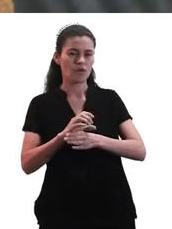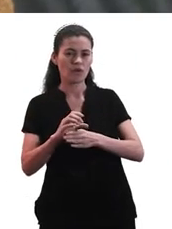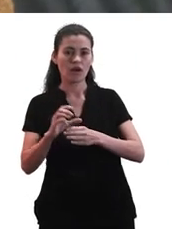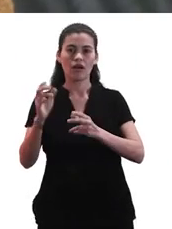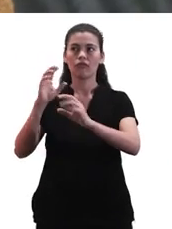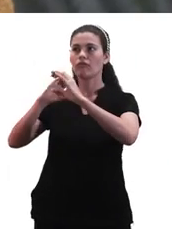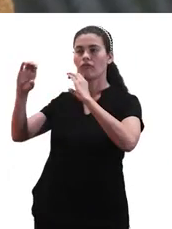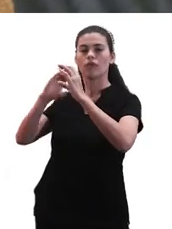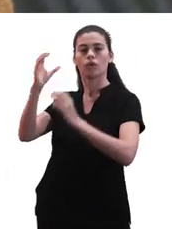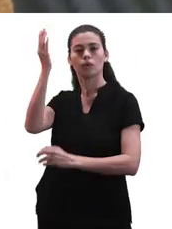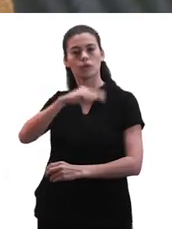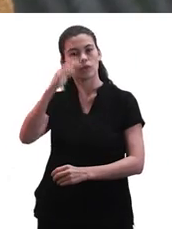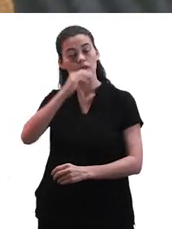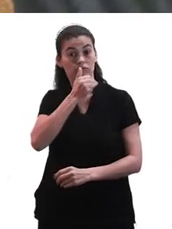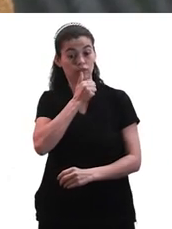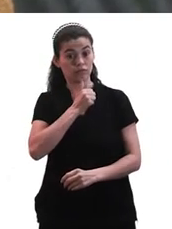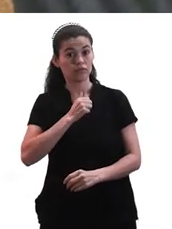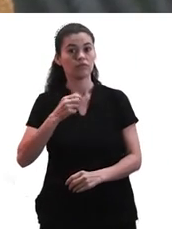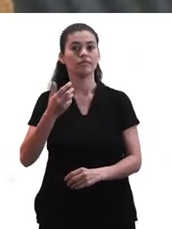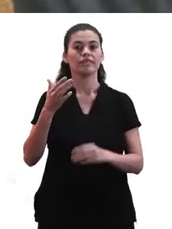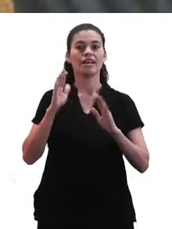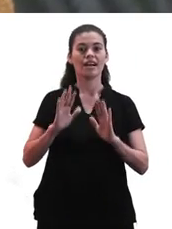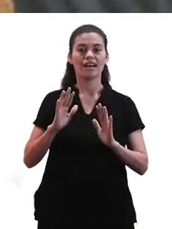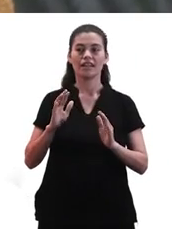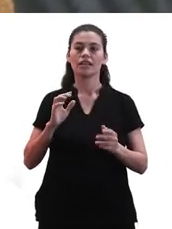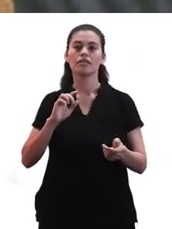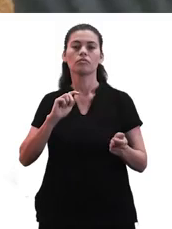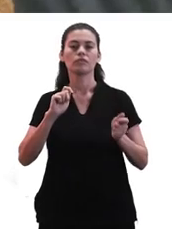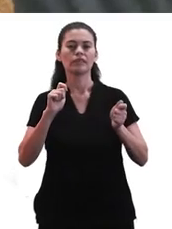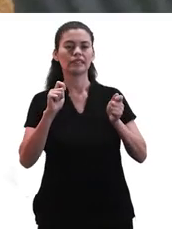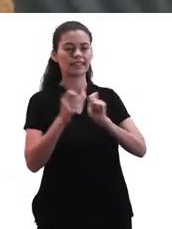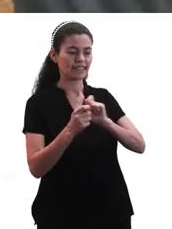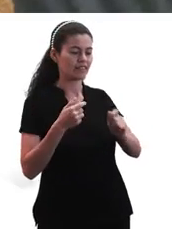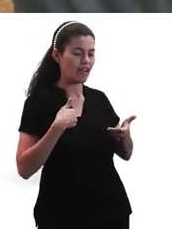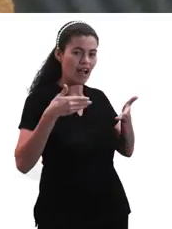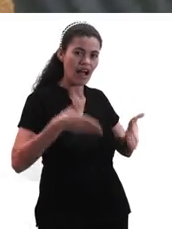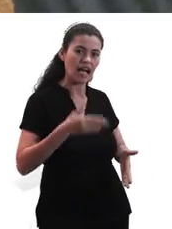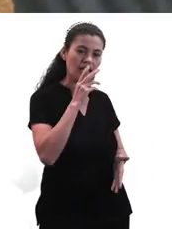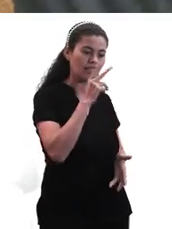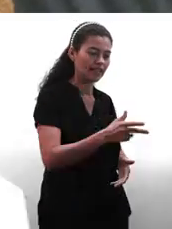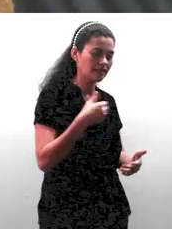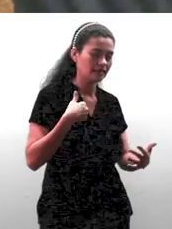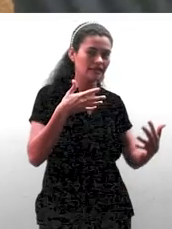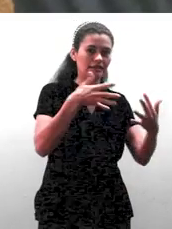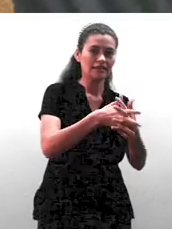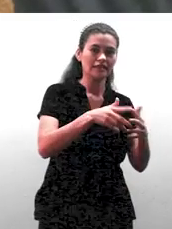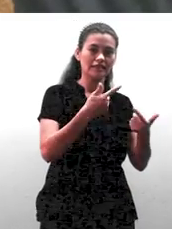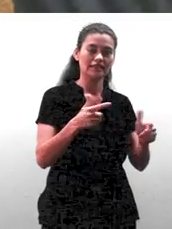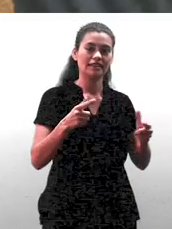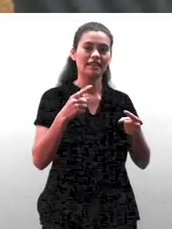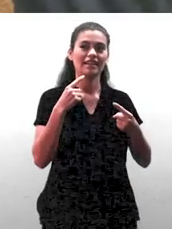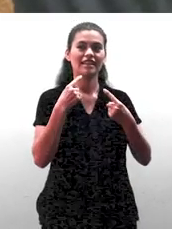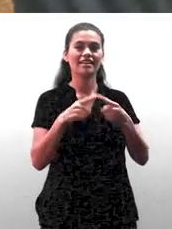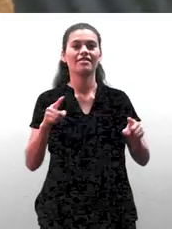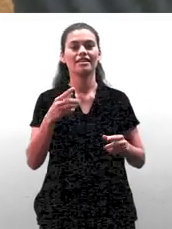tanto diálogo. Entonces a veces sin querer fuimos de lo contrario con nuestros hijos muchas veces, ¿verdad? Nos falta tener ese